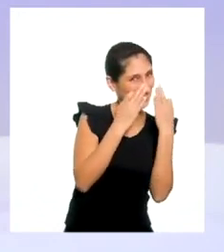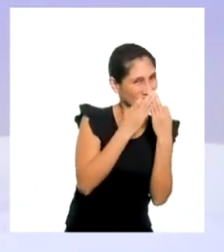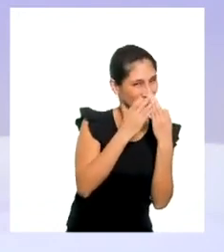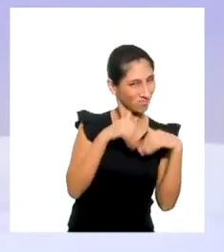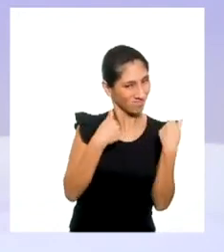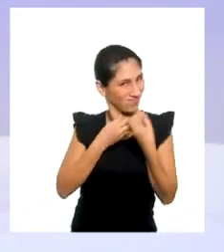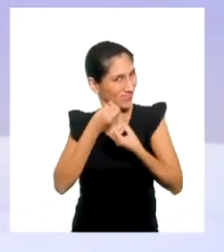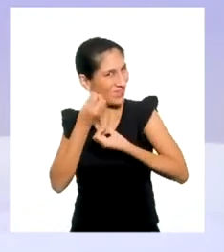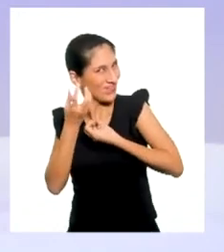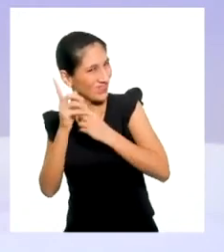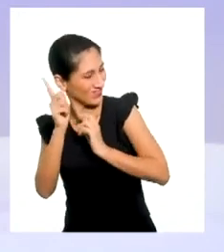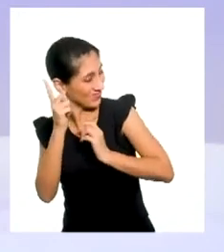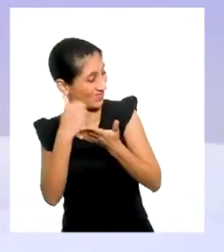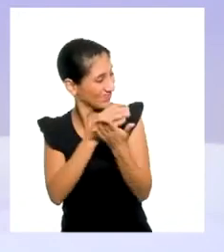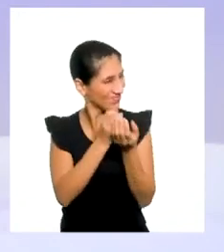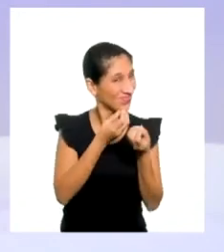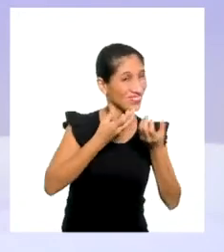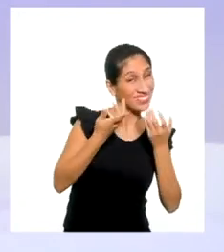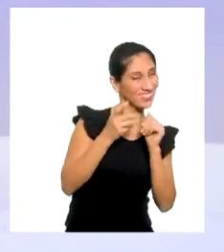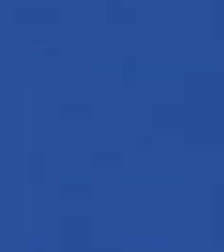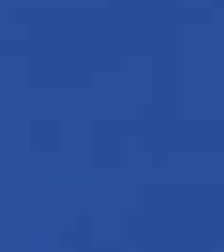revelar! ¡Ja, ja, ja, ja!